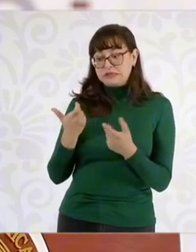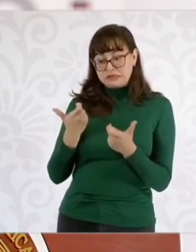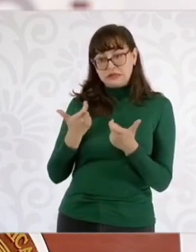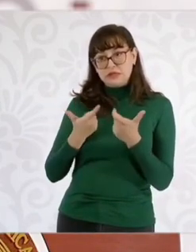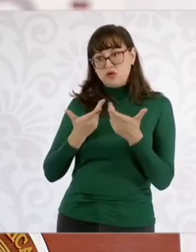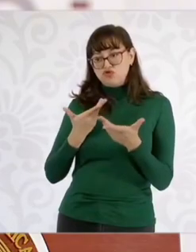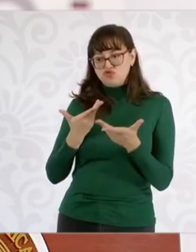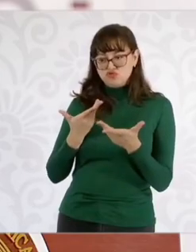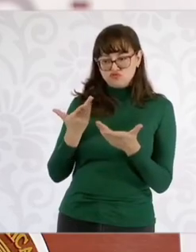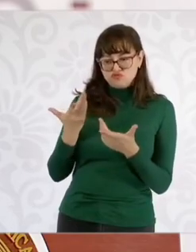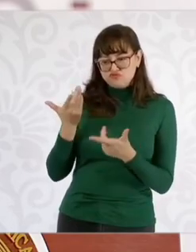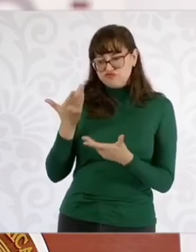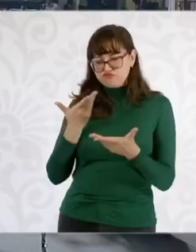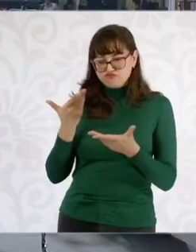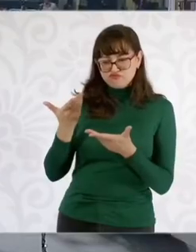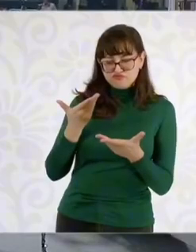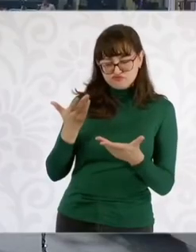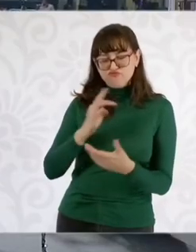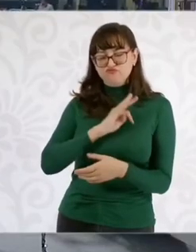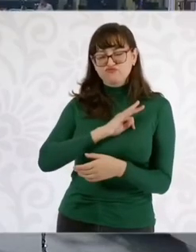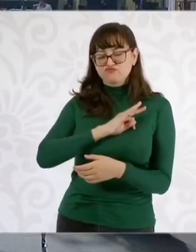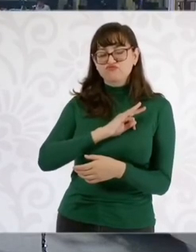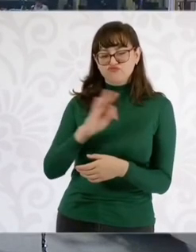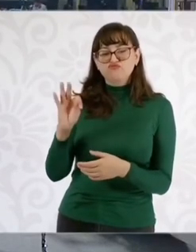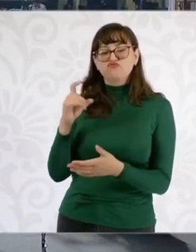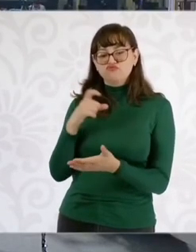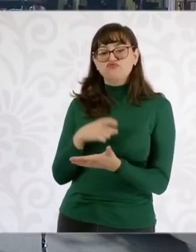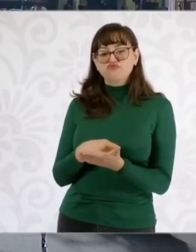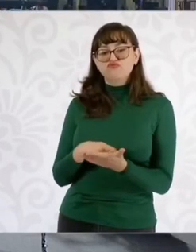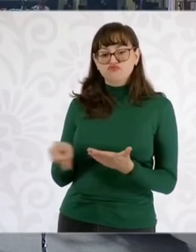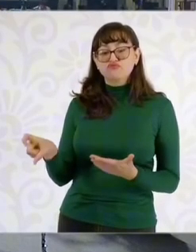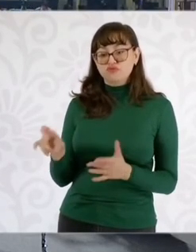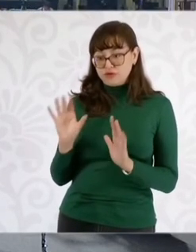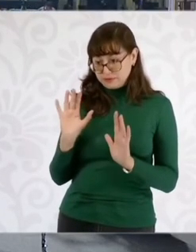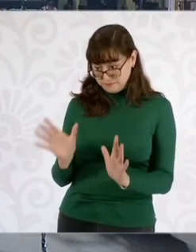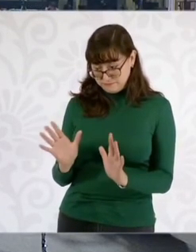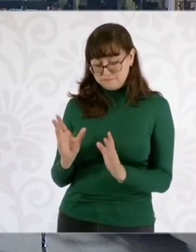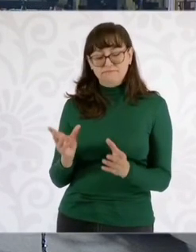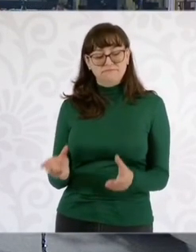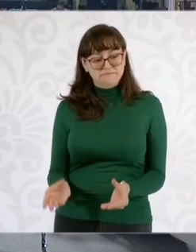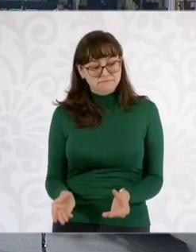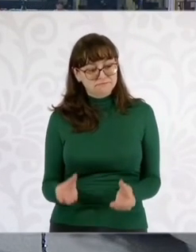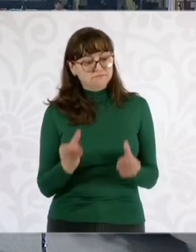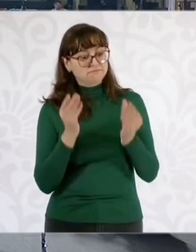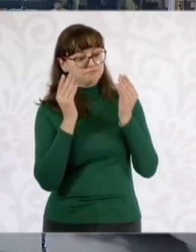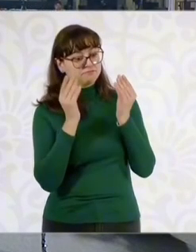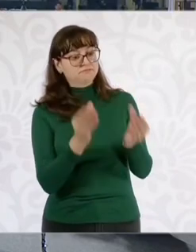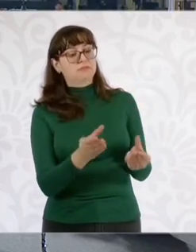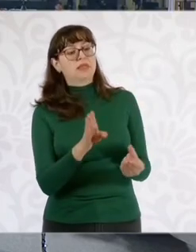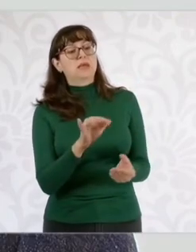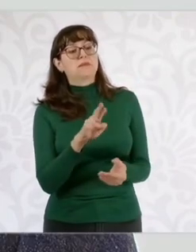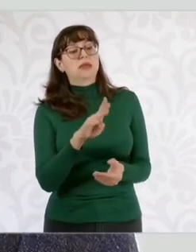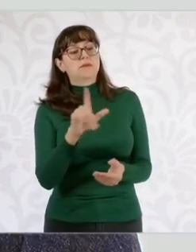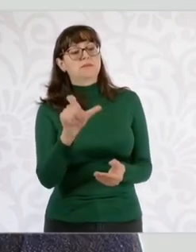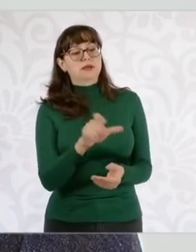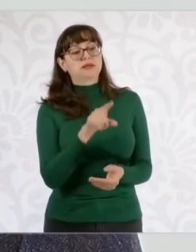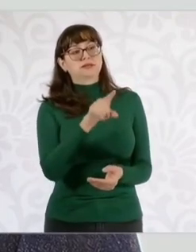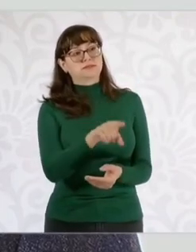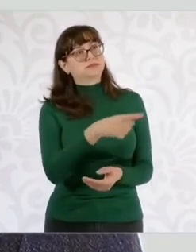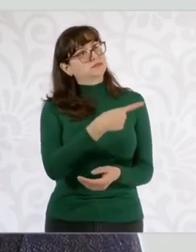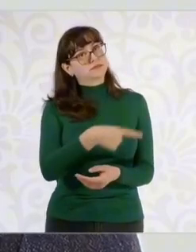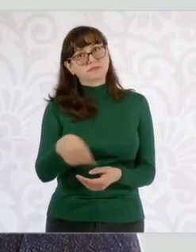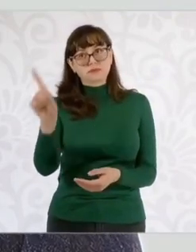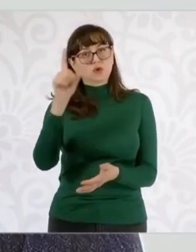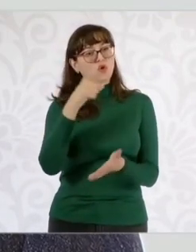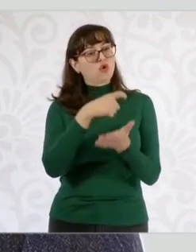precio. Y tercer lugar, con esa planeación el equipo en Virmex hace y ejecuta la compra consolidada, que es el proceso